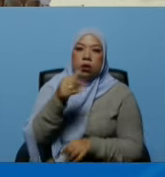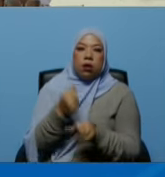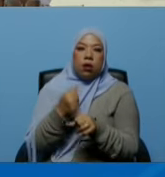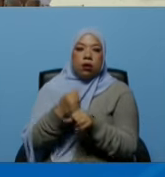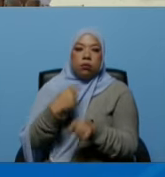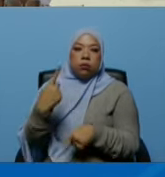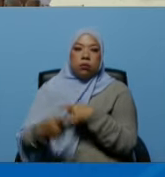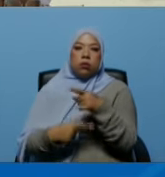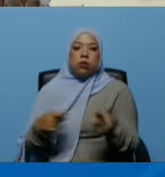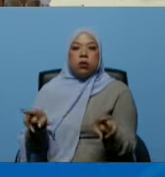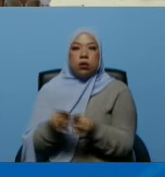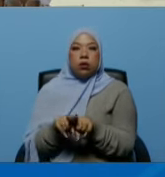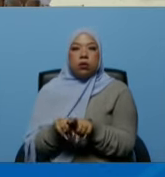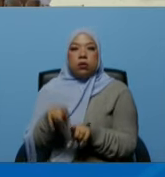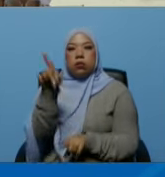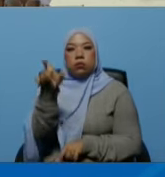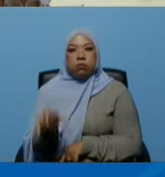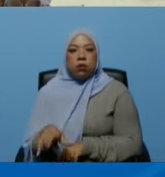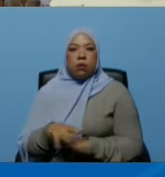encima de Goliath y